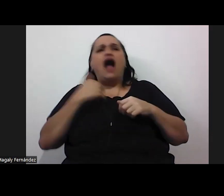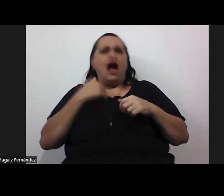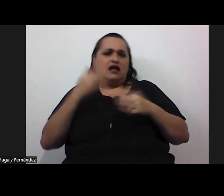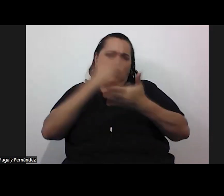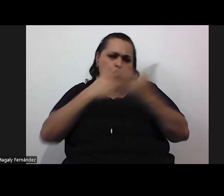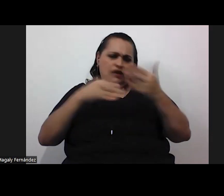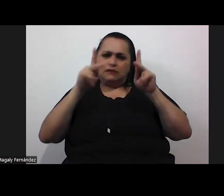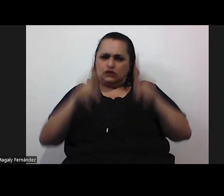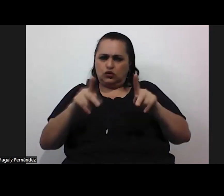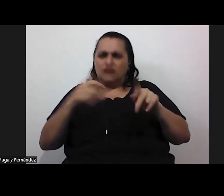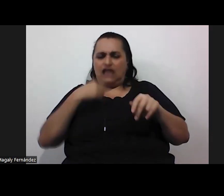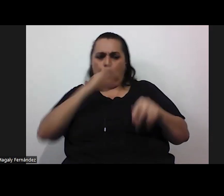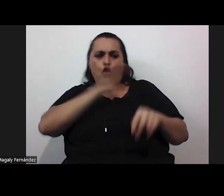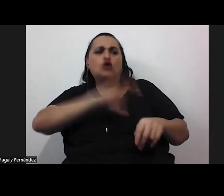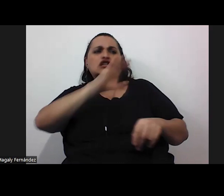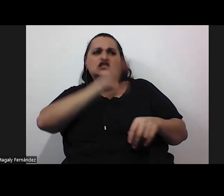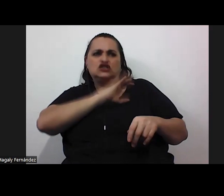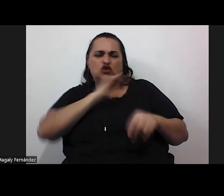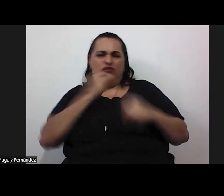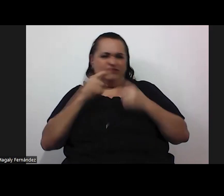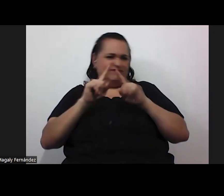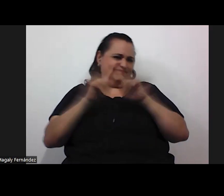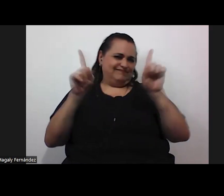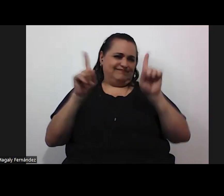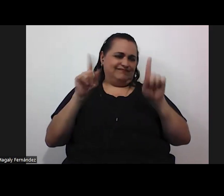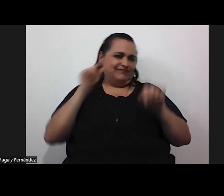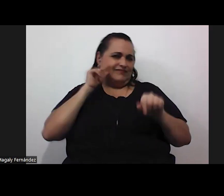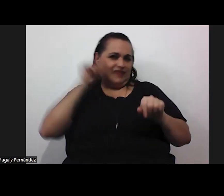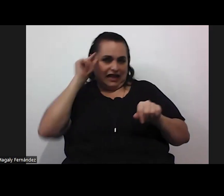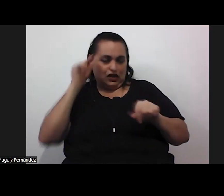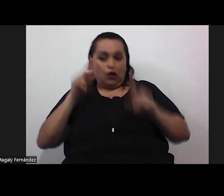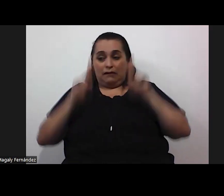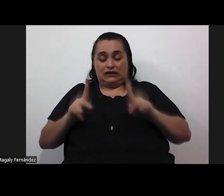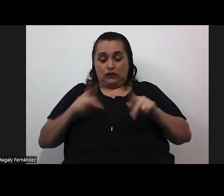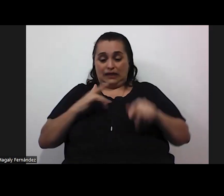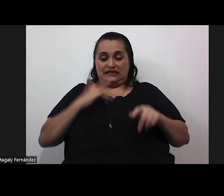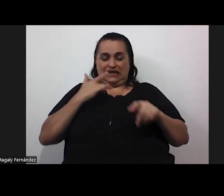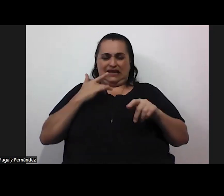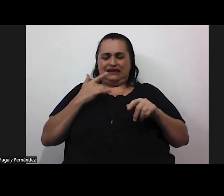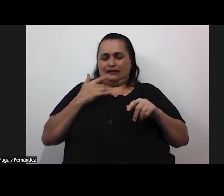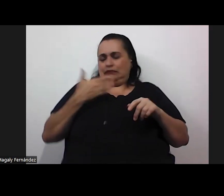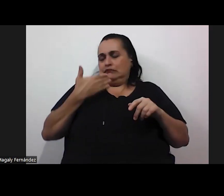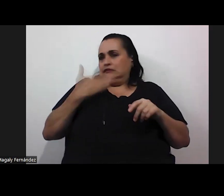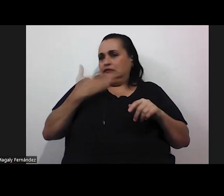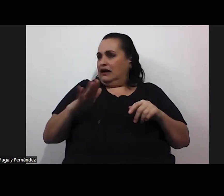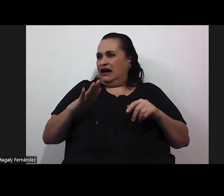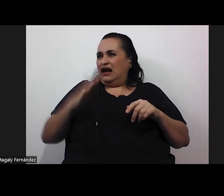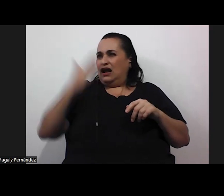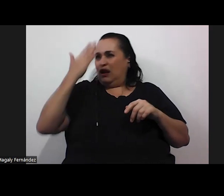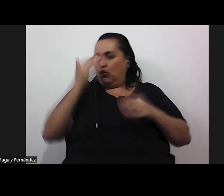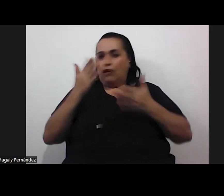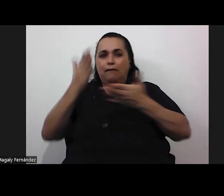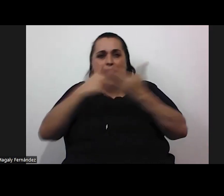que cuentan con una condición de disforia de género en el cual la persona ya siente aversión por partes